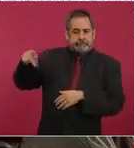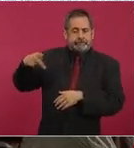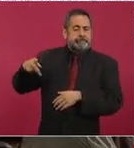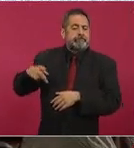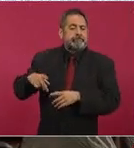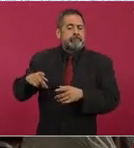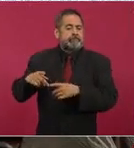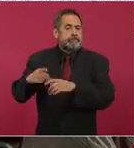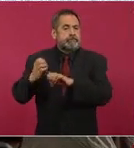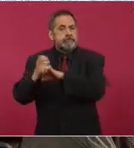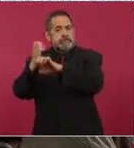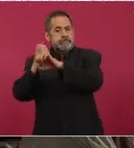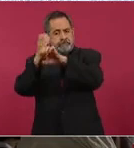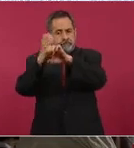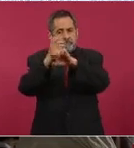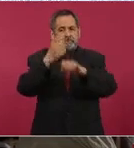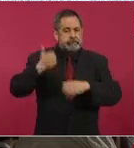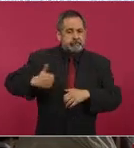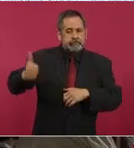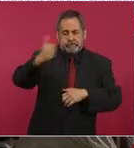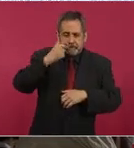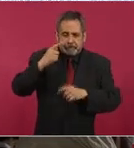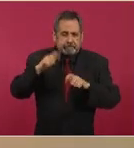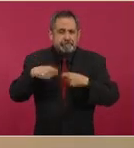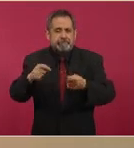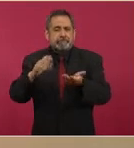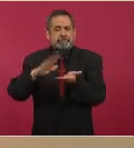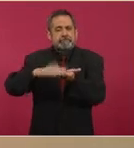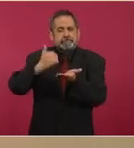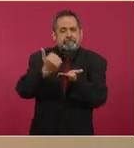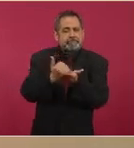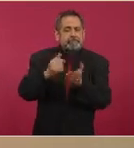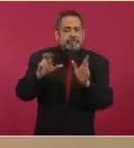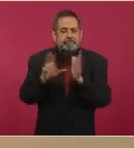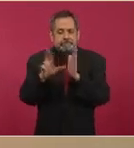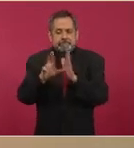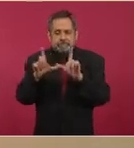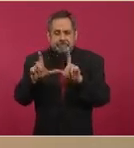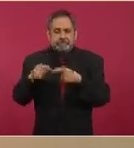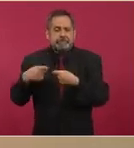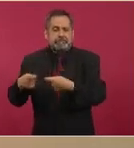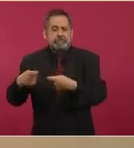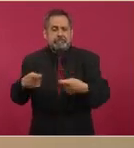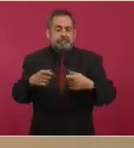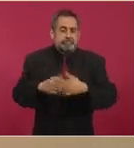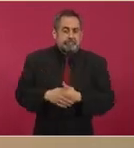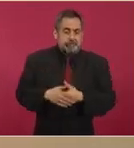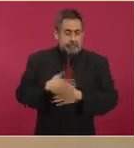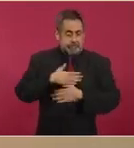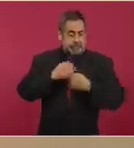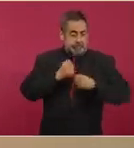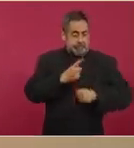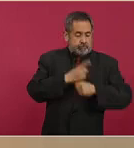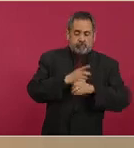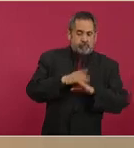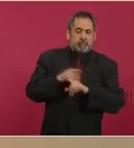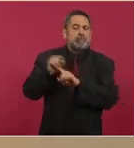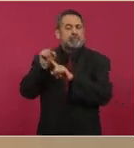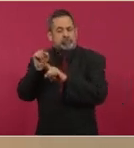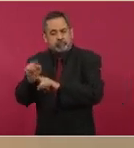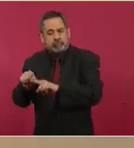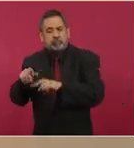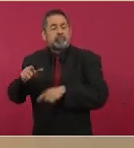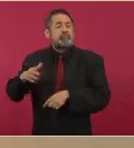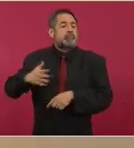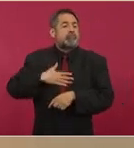municipales de seguridad pública, no los grupos de seguridad privada, sino grupos de seguridad